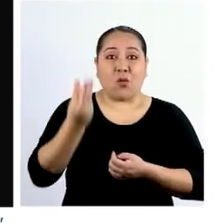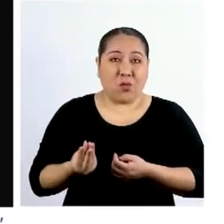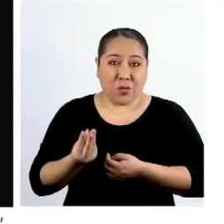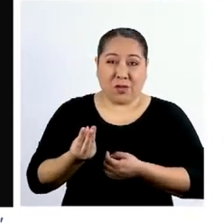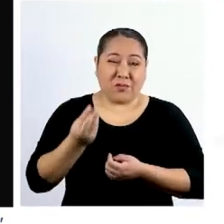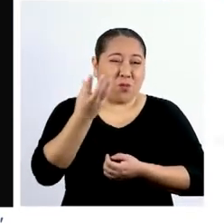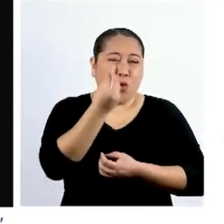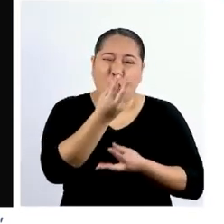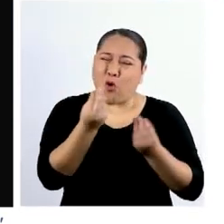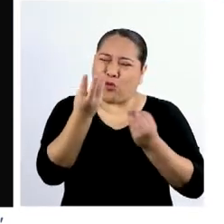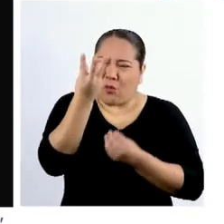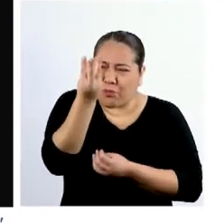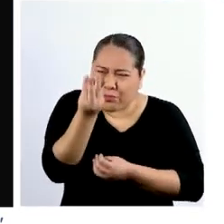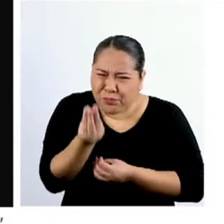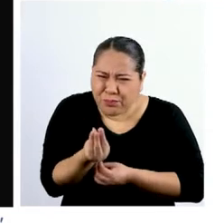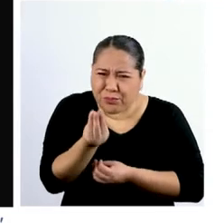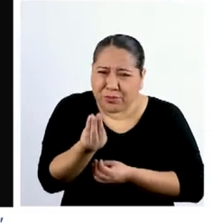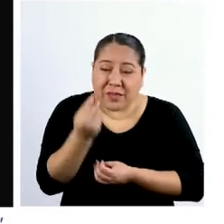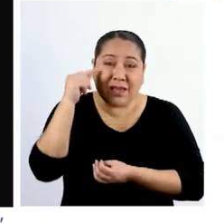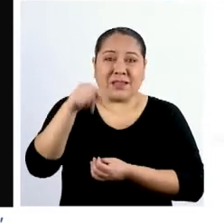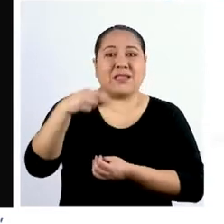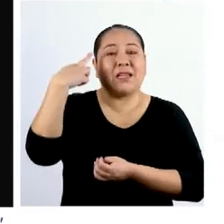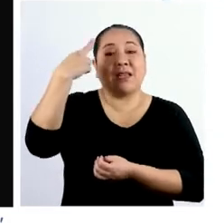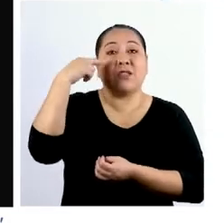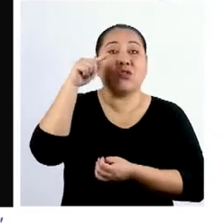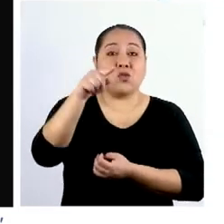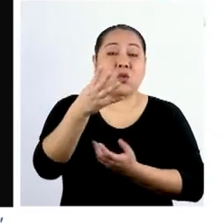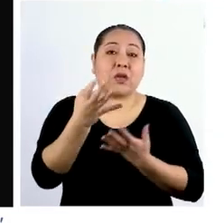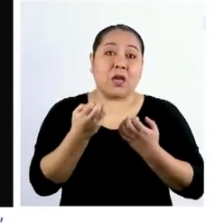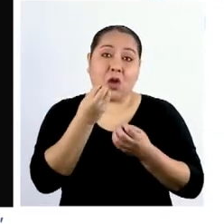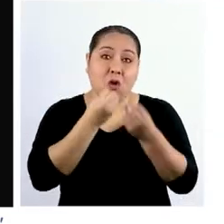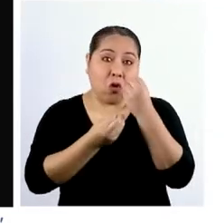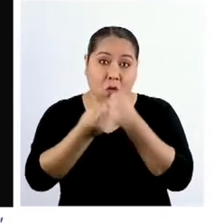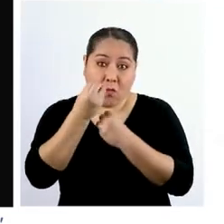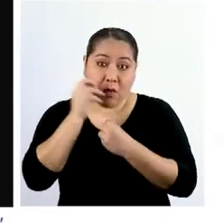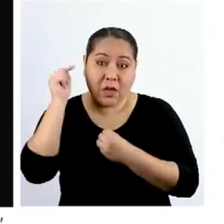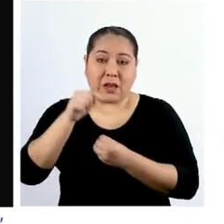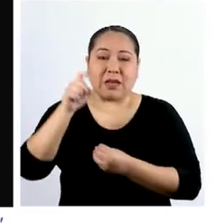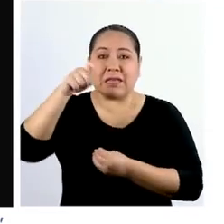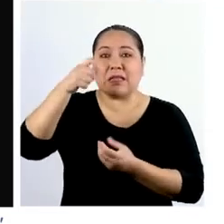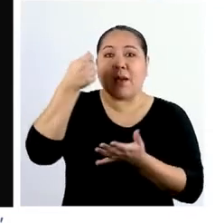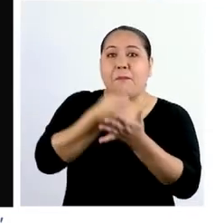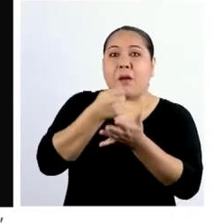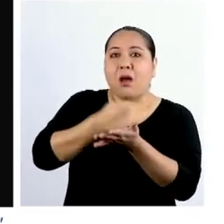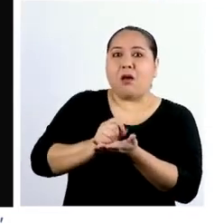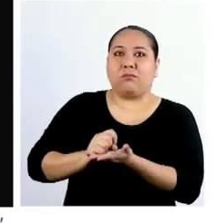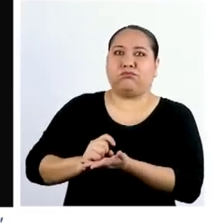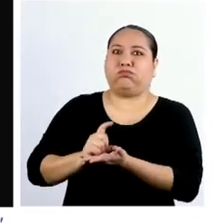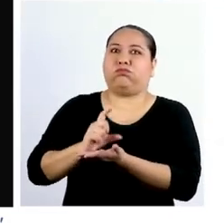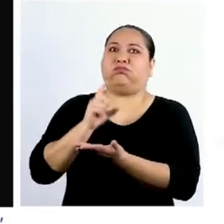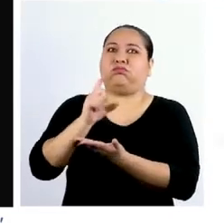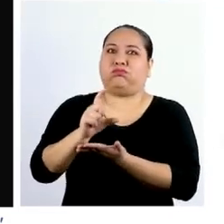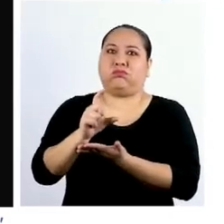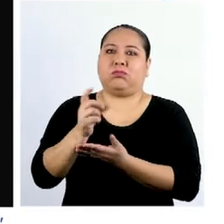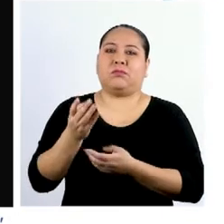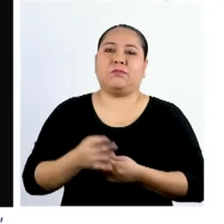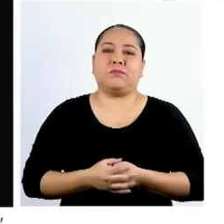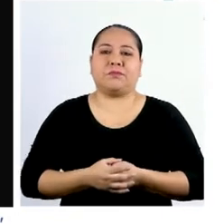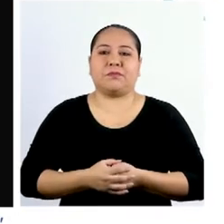hecho, es bastante escaso. Y es por esa razón que, si quieren consumirlo, tienen que pagar mucho para tenerlo.